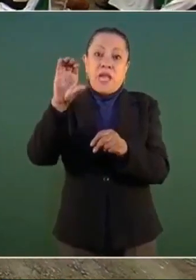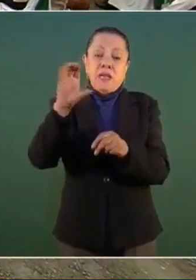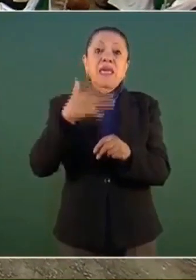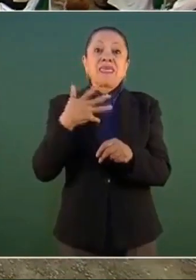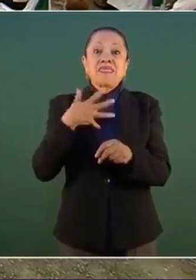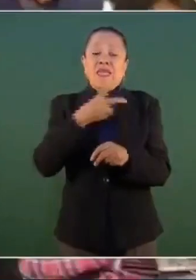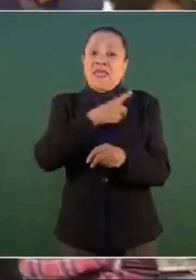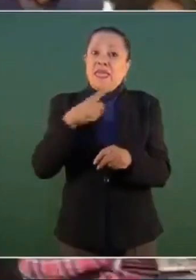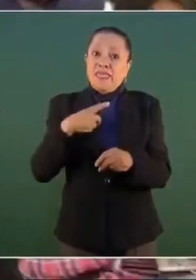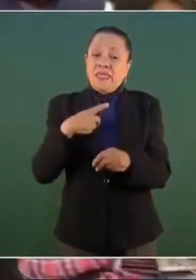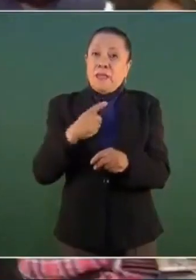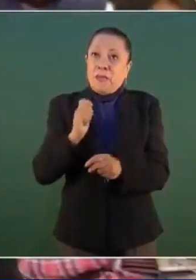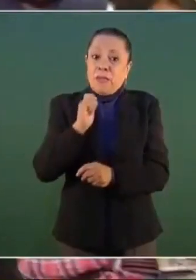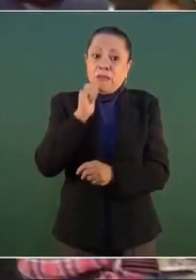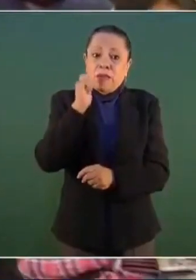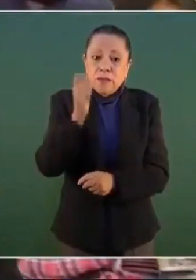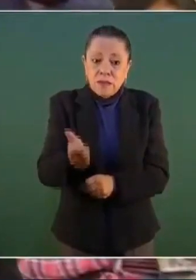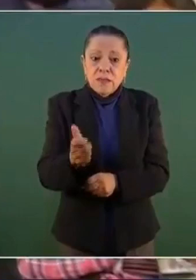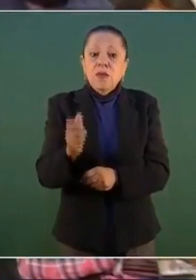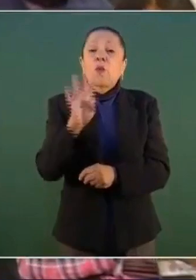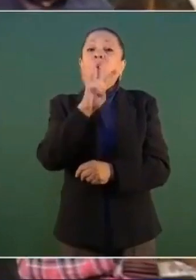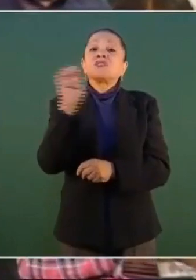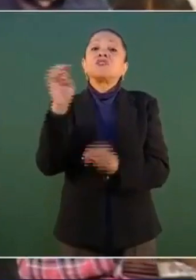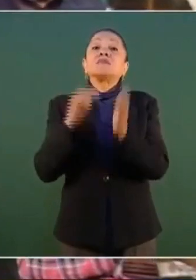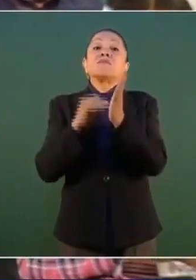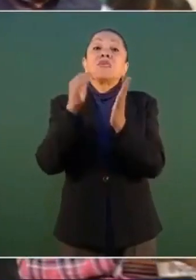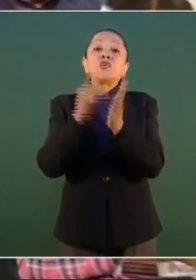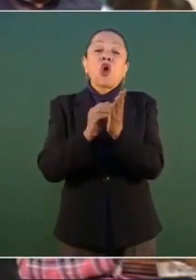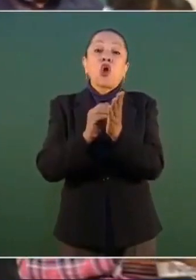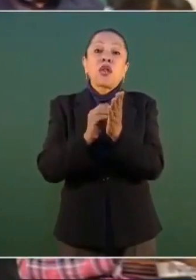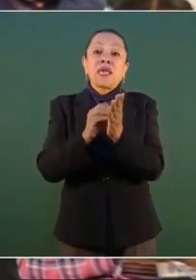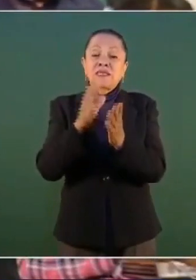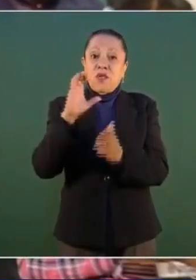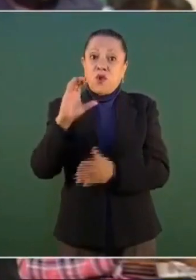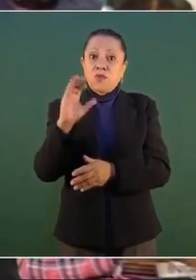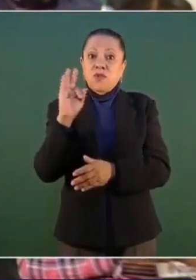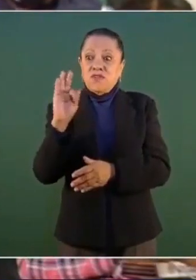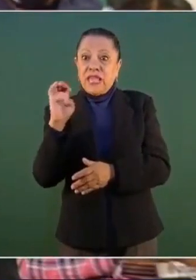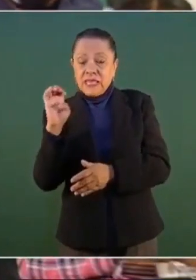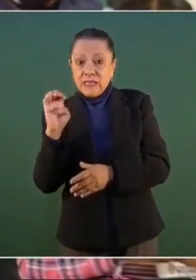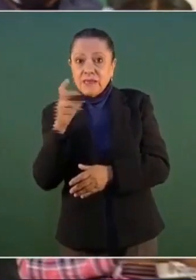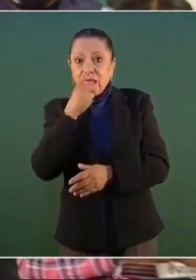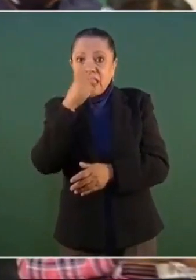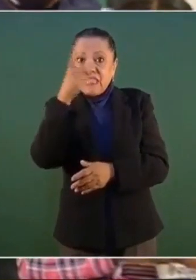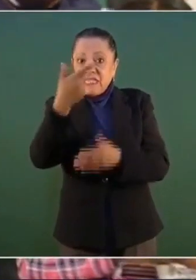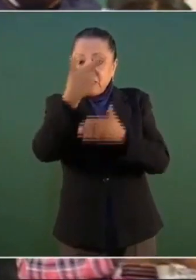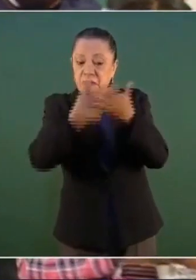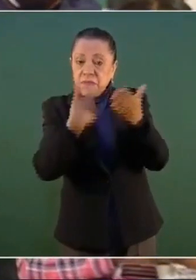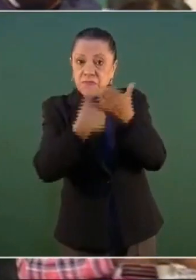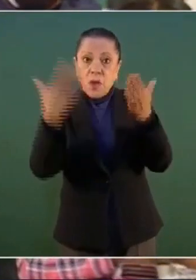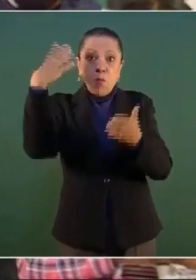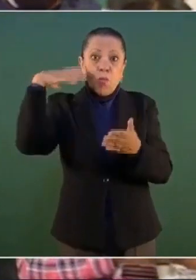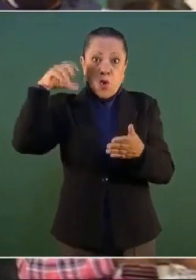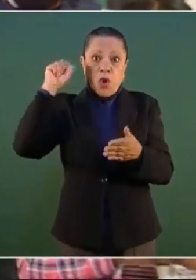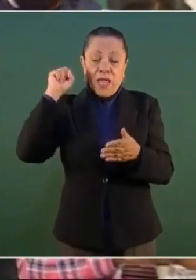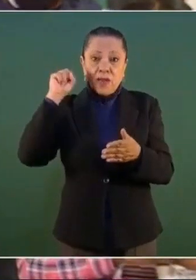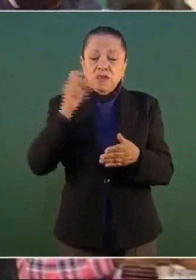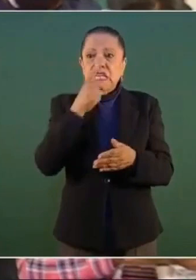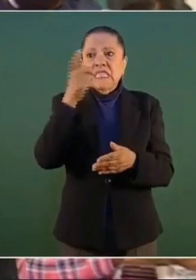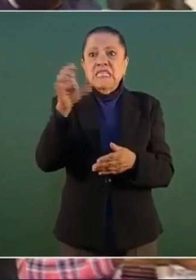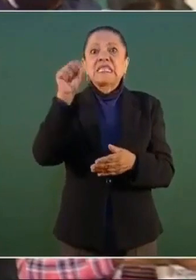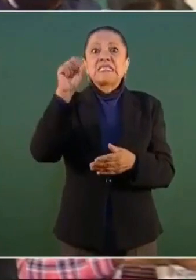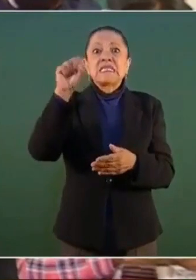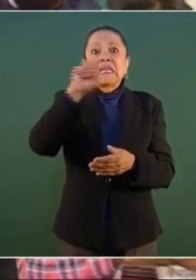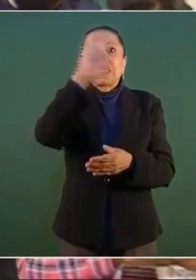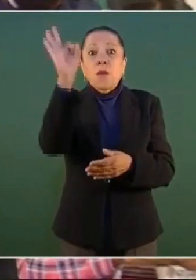400 millones de pesos con CFE. Según las estadísticas de Morelos Rinde Cuentas, esta institución paga 60% de